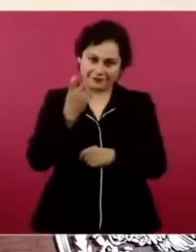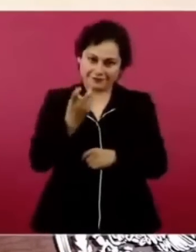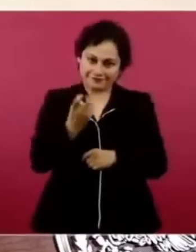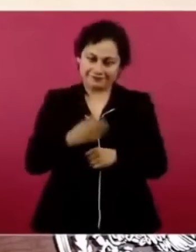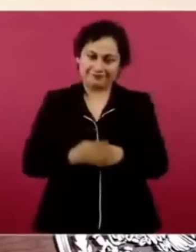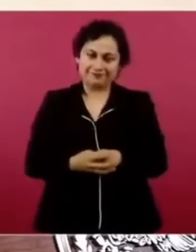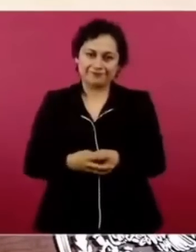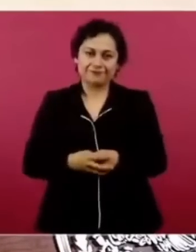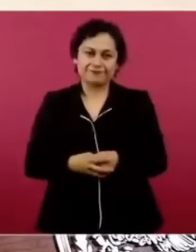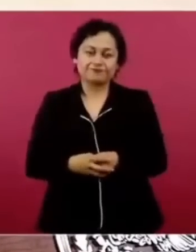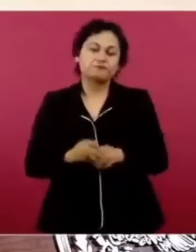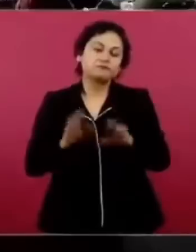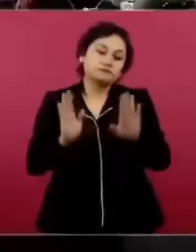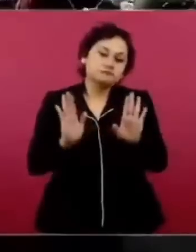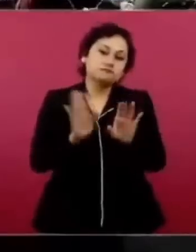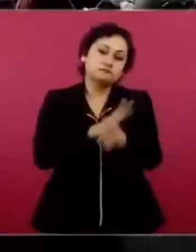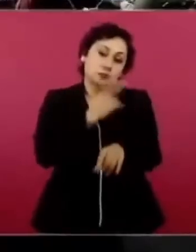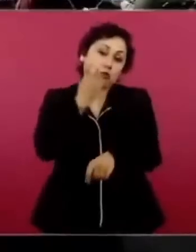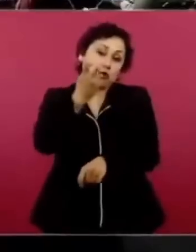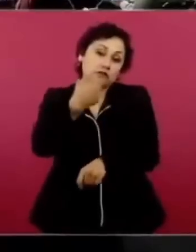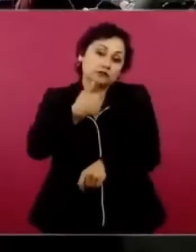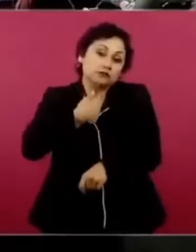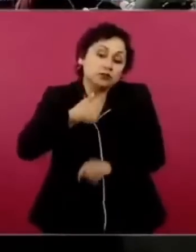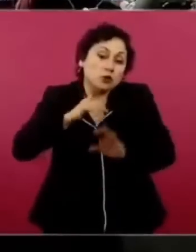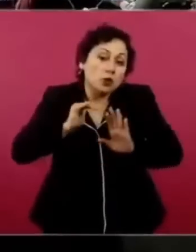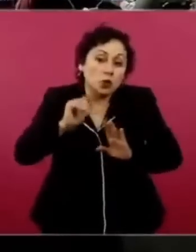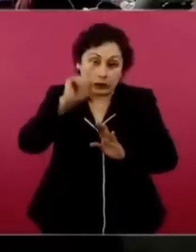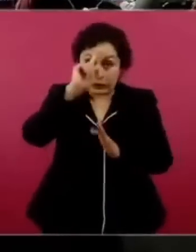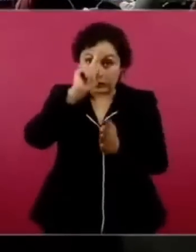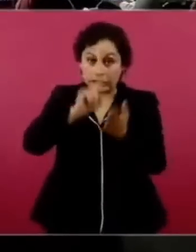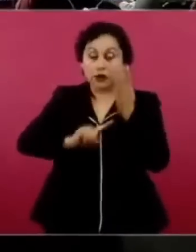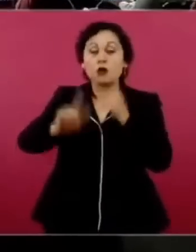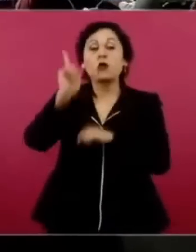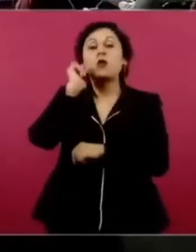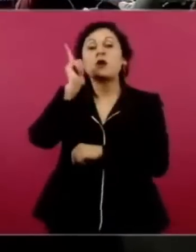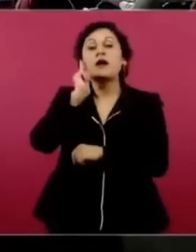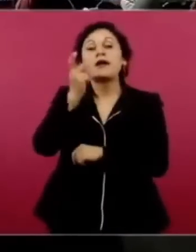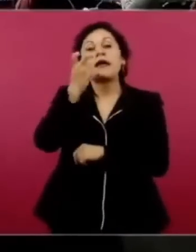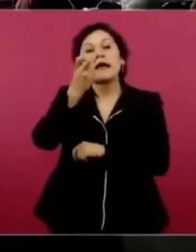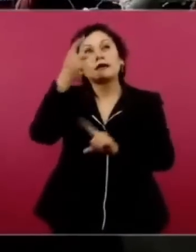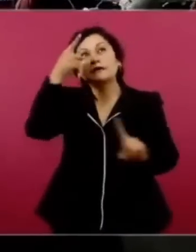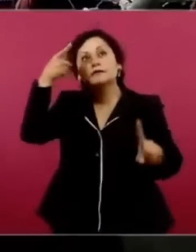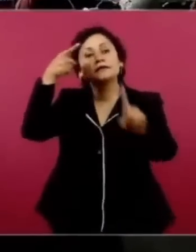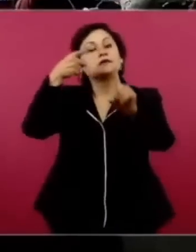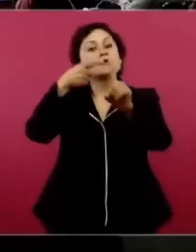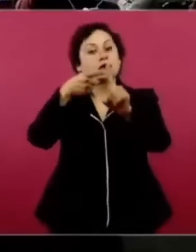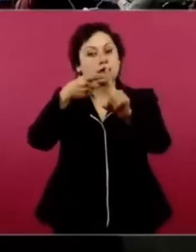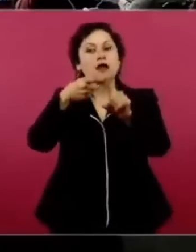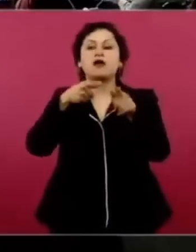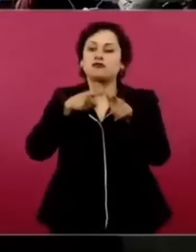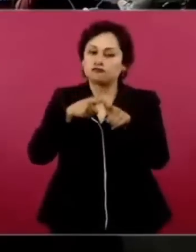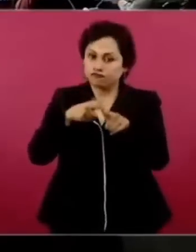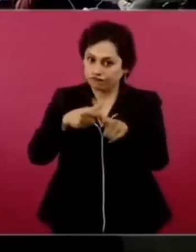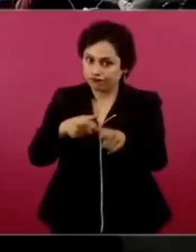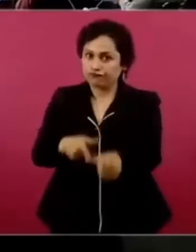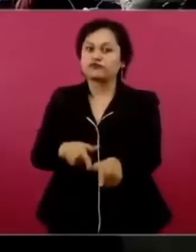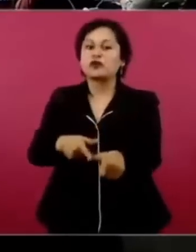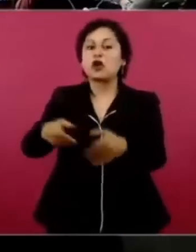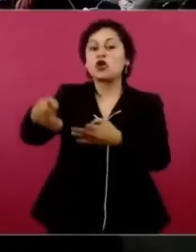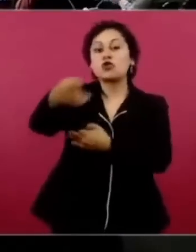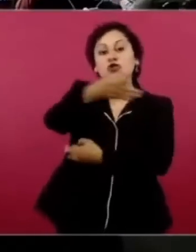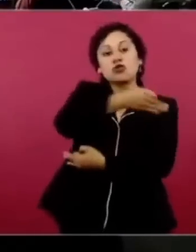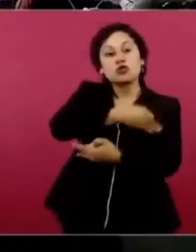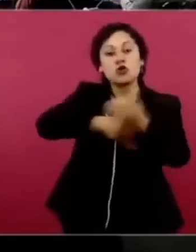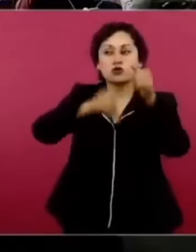Entonces, yo espero que esa política continúe, atender a todos, escuchar a todos, respetar a todos, pero darle